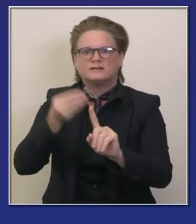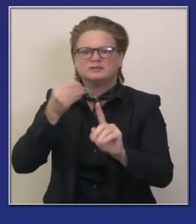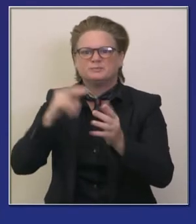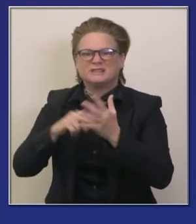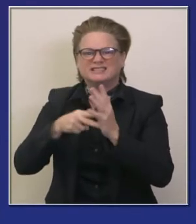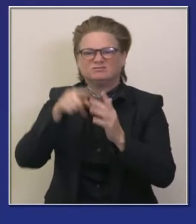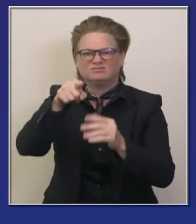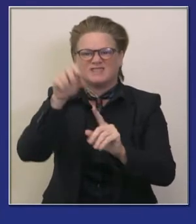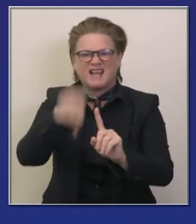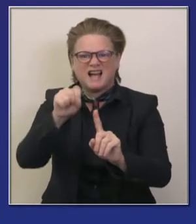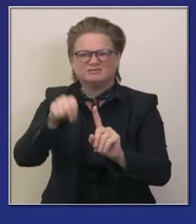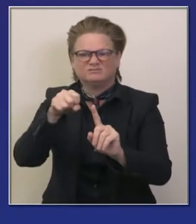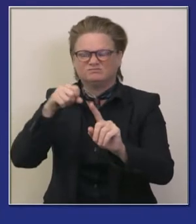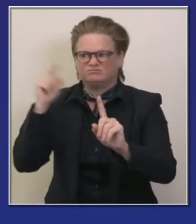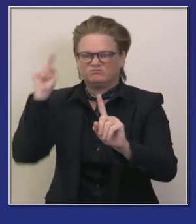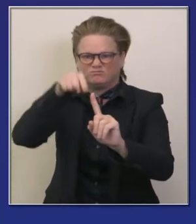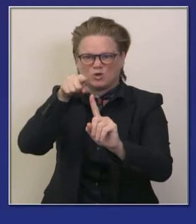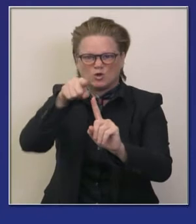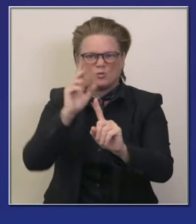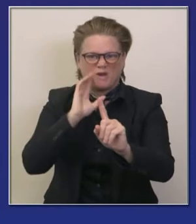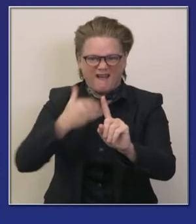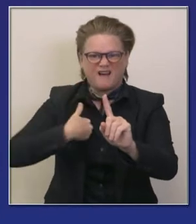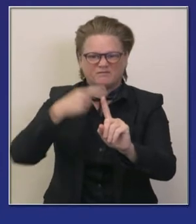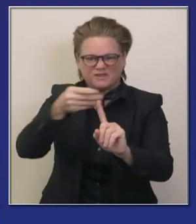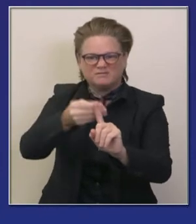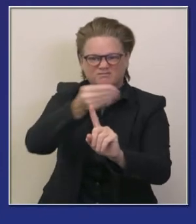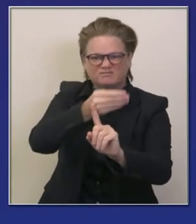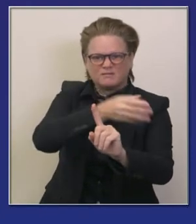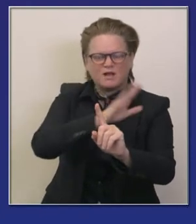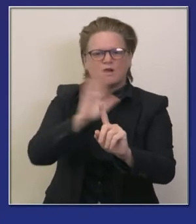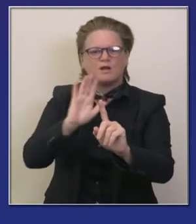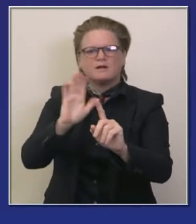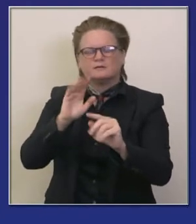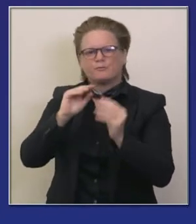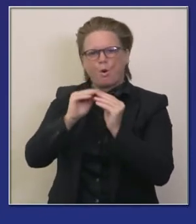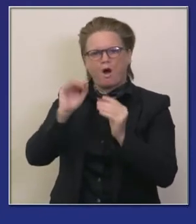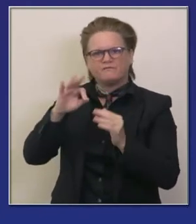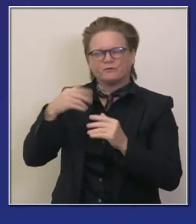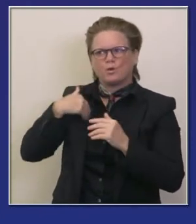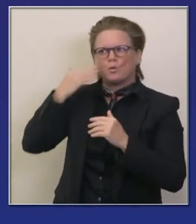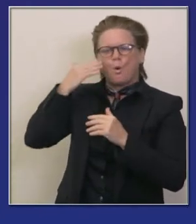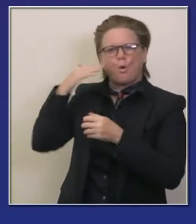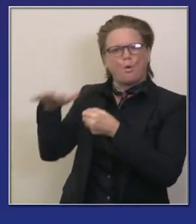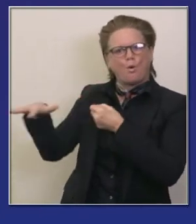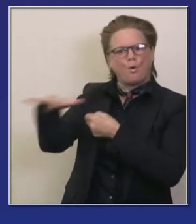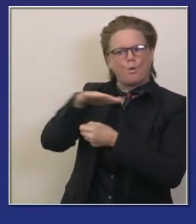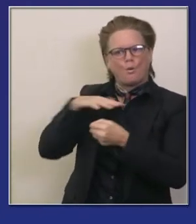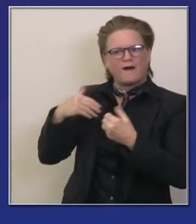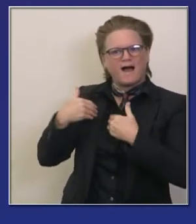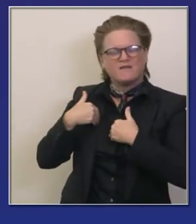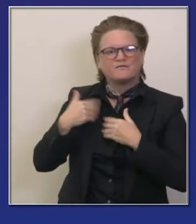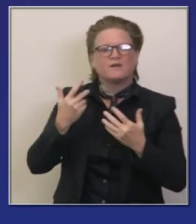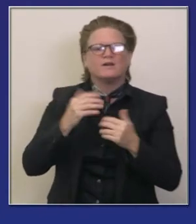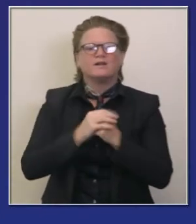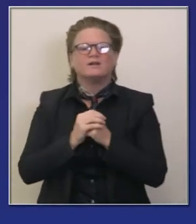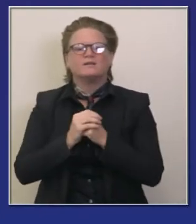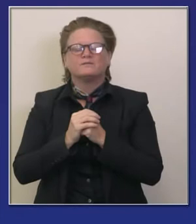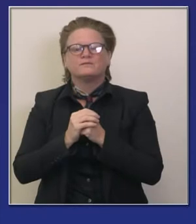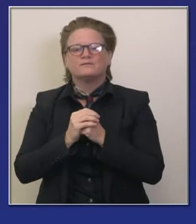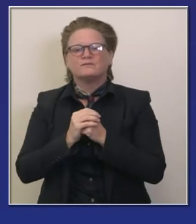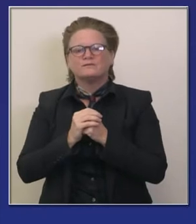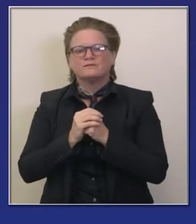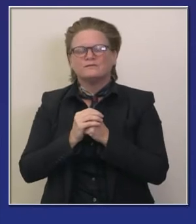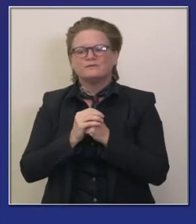y no tiene que dar datos personales en ningún aspecto del proceso y de los protocolos